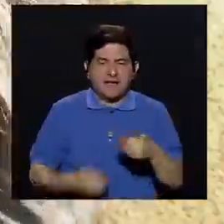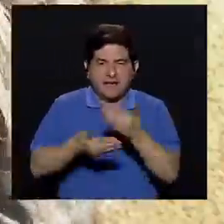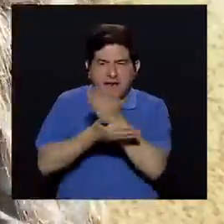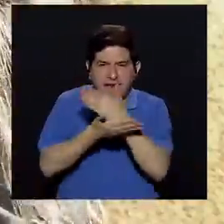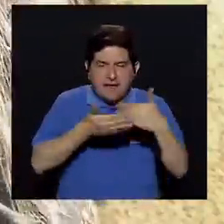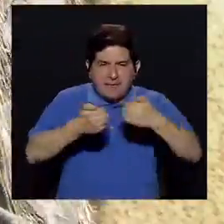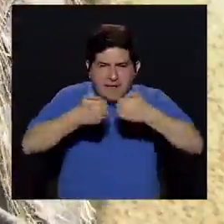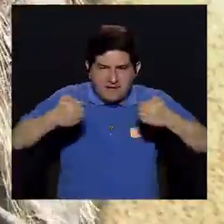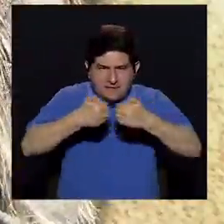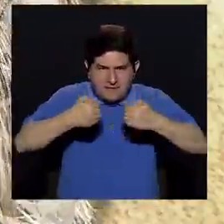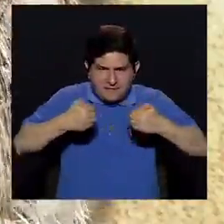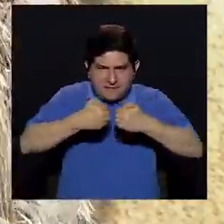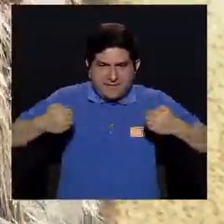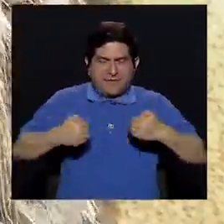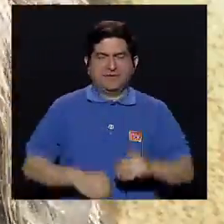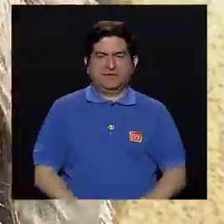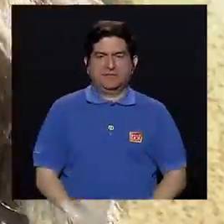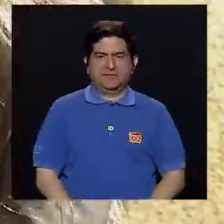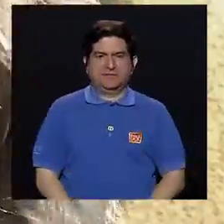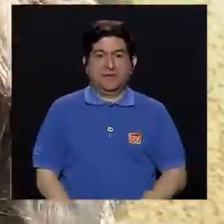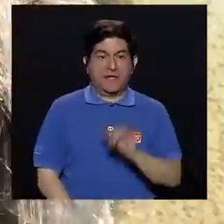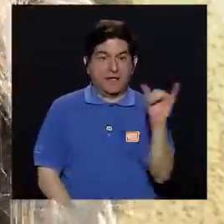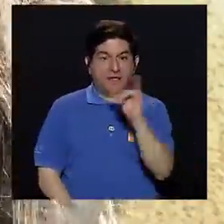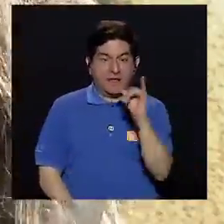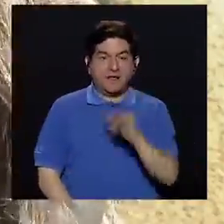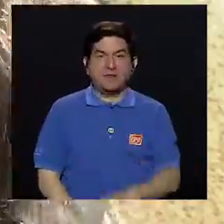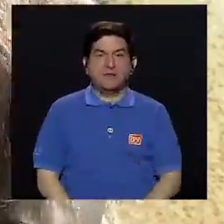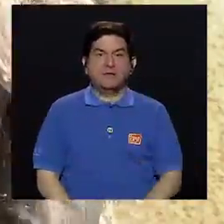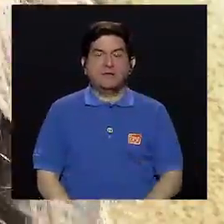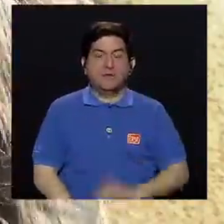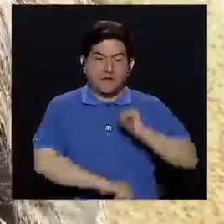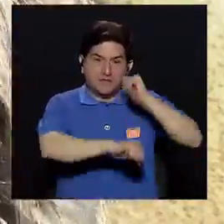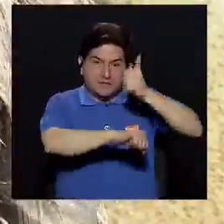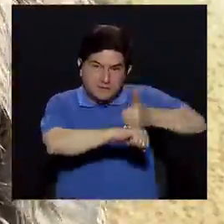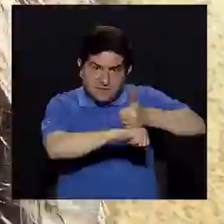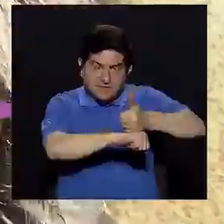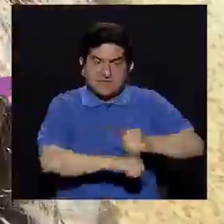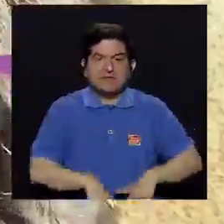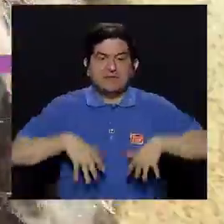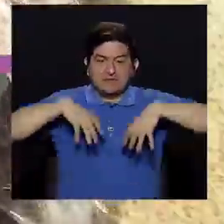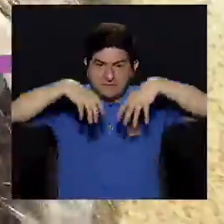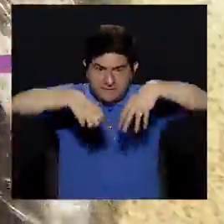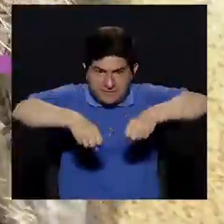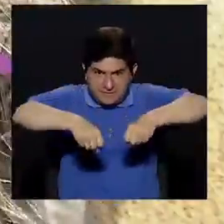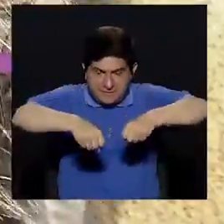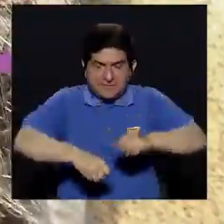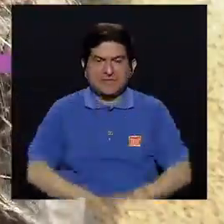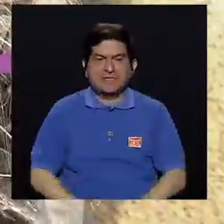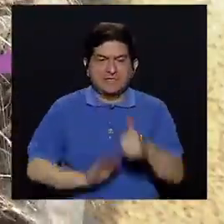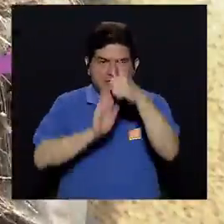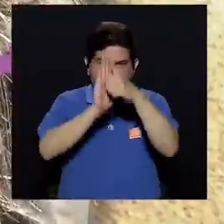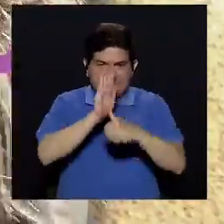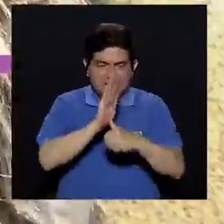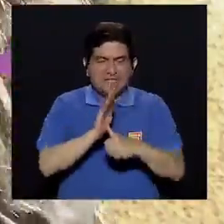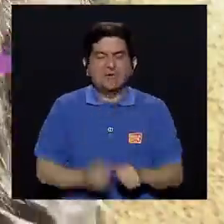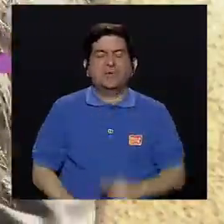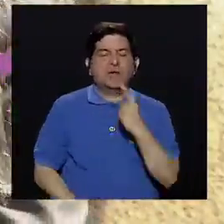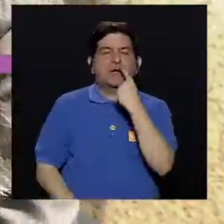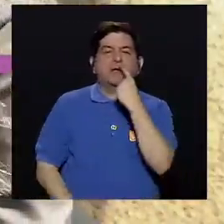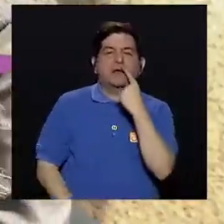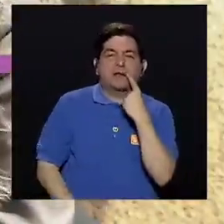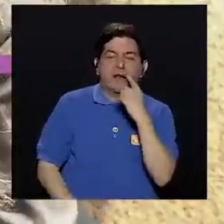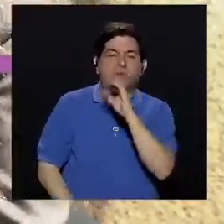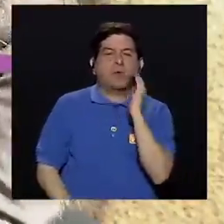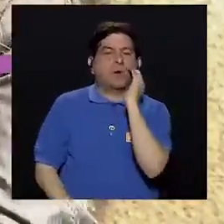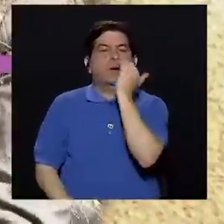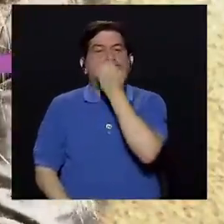separados. Perdón, también se le programa la cita para lo que es la cirugía del labio, o si fuese el